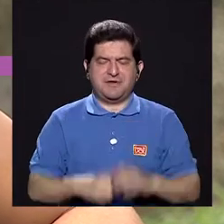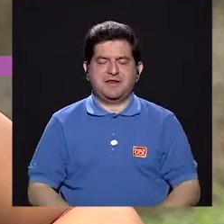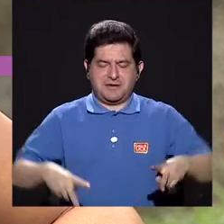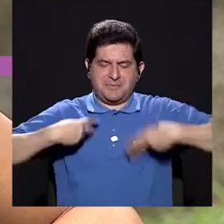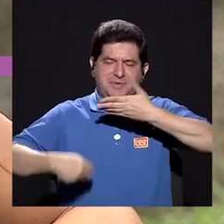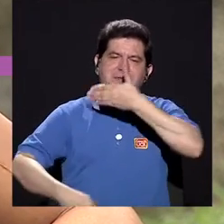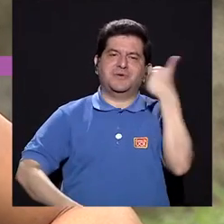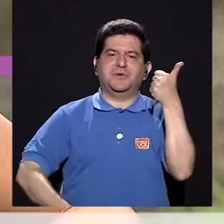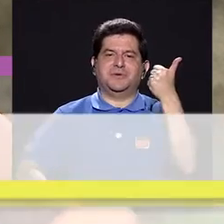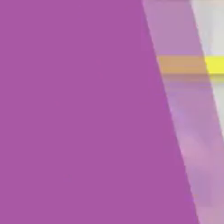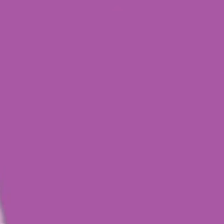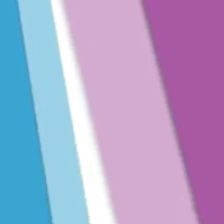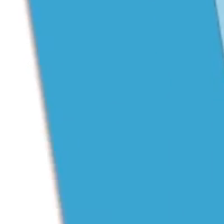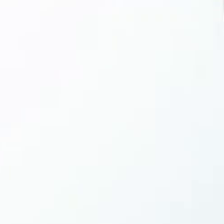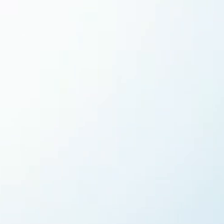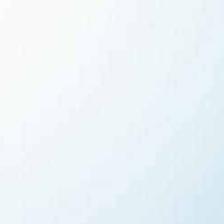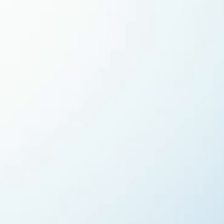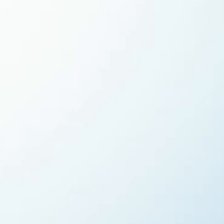con más de Vivirme.